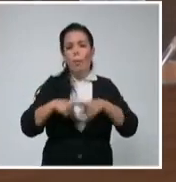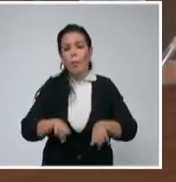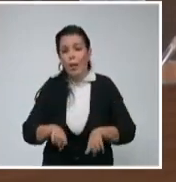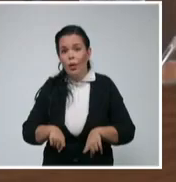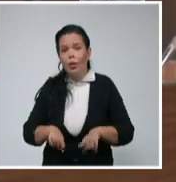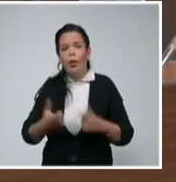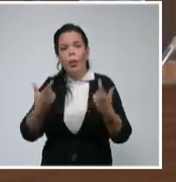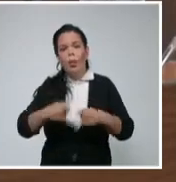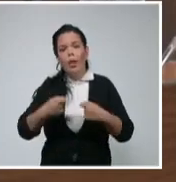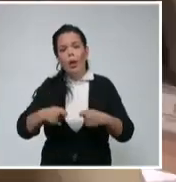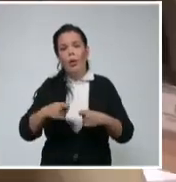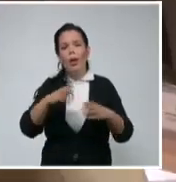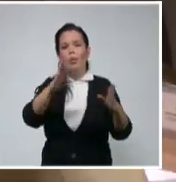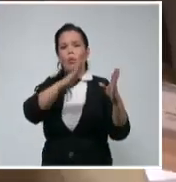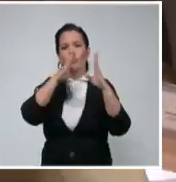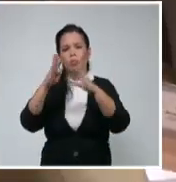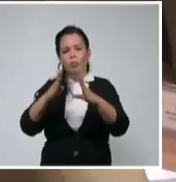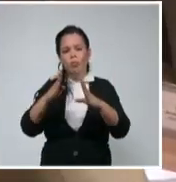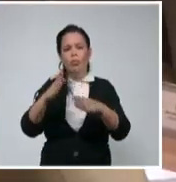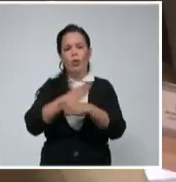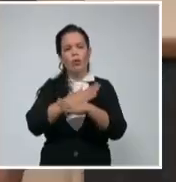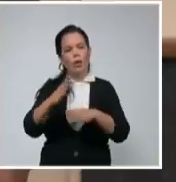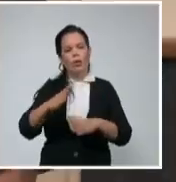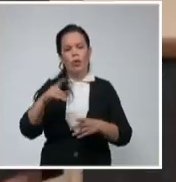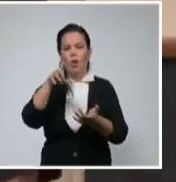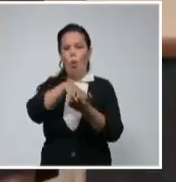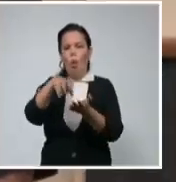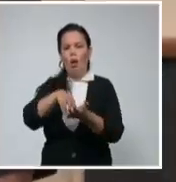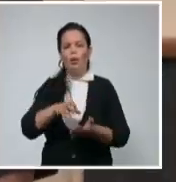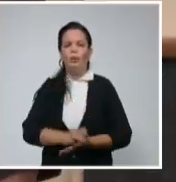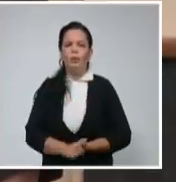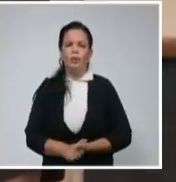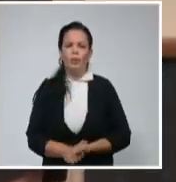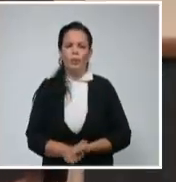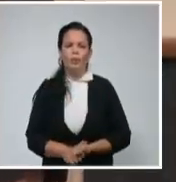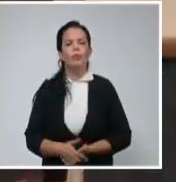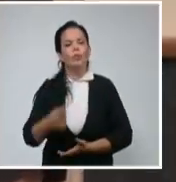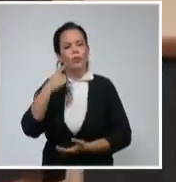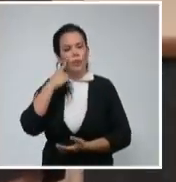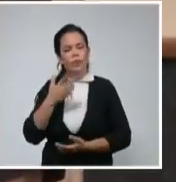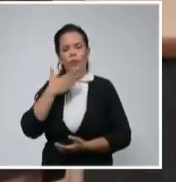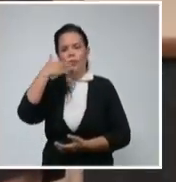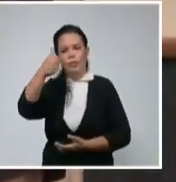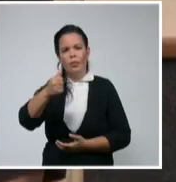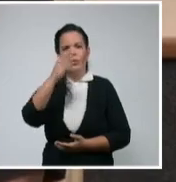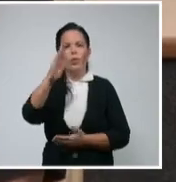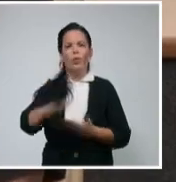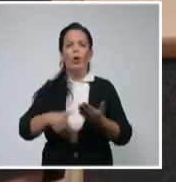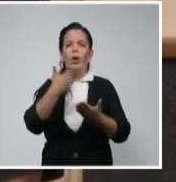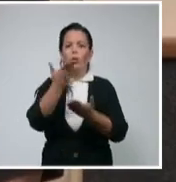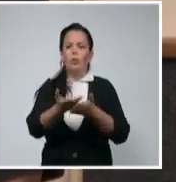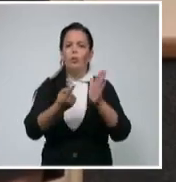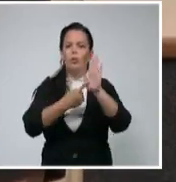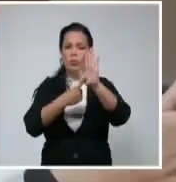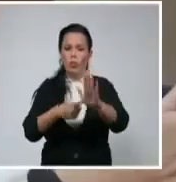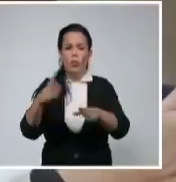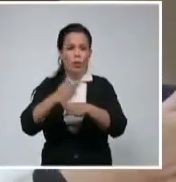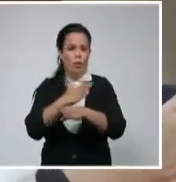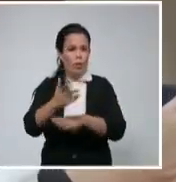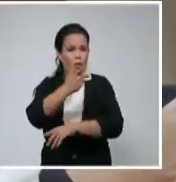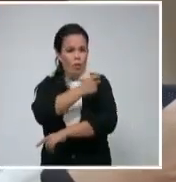fases de rigor. Tras conocer los alentadores avances de los cuatro prototipos de vacunas cubanas, el jefe de Estado